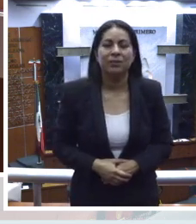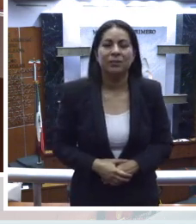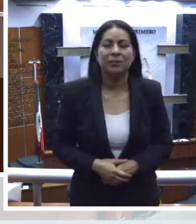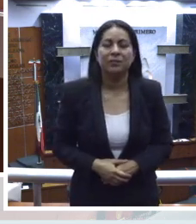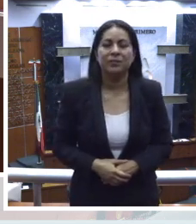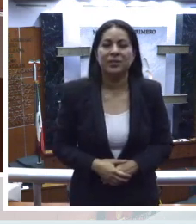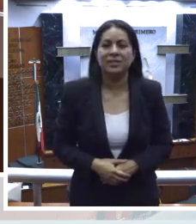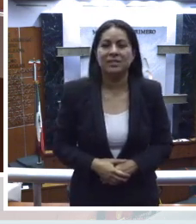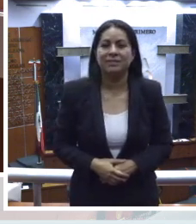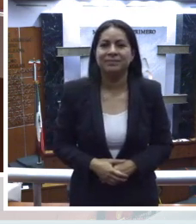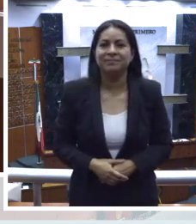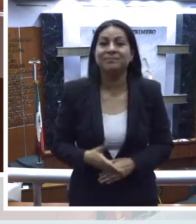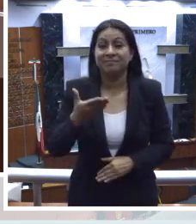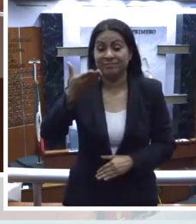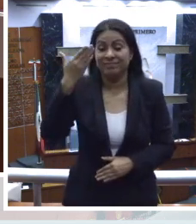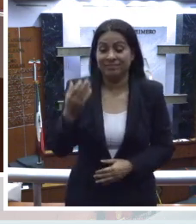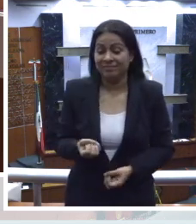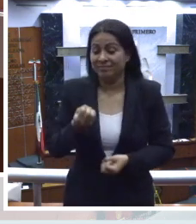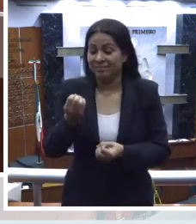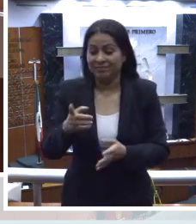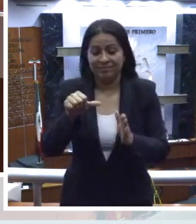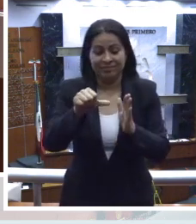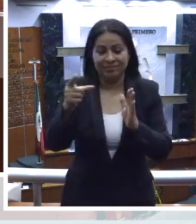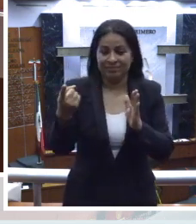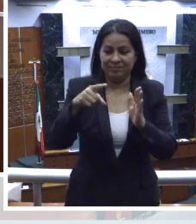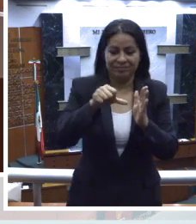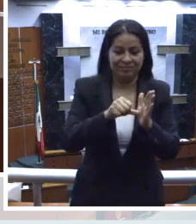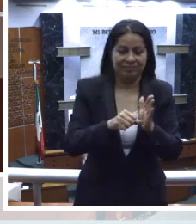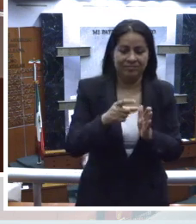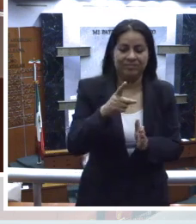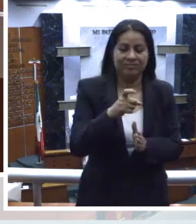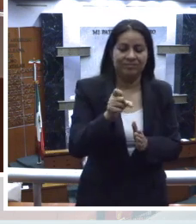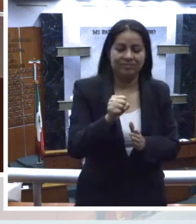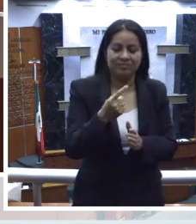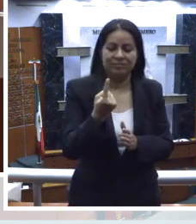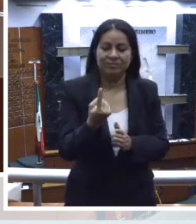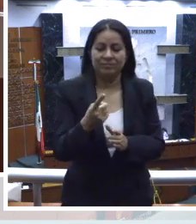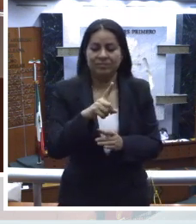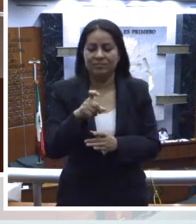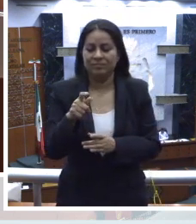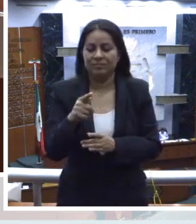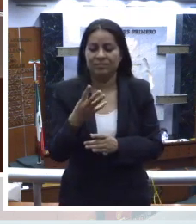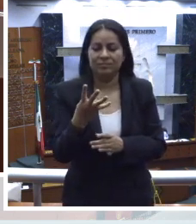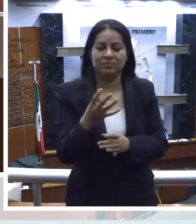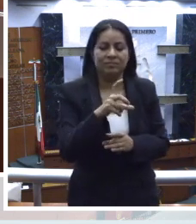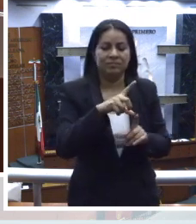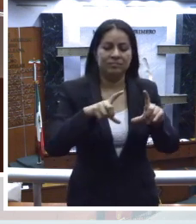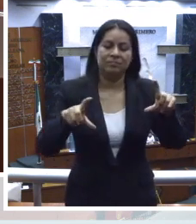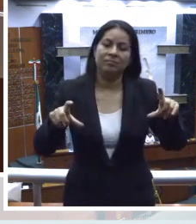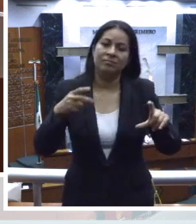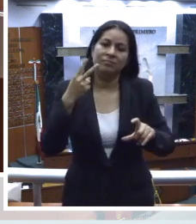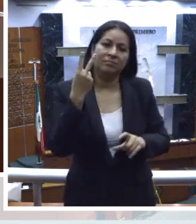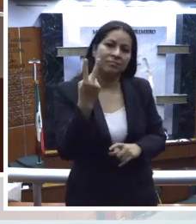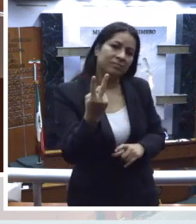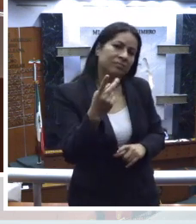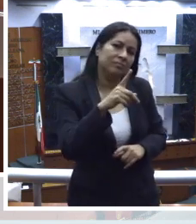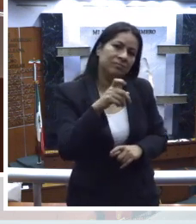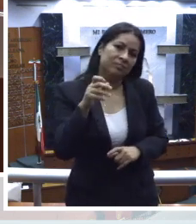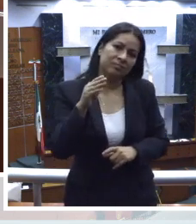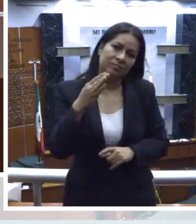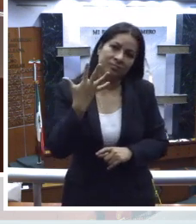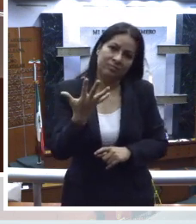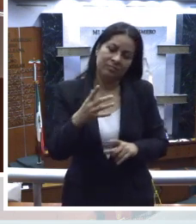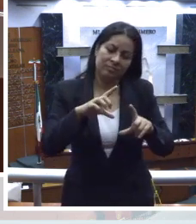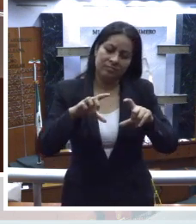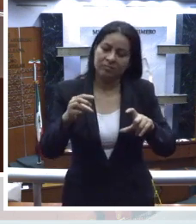por lo antes expuestos y con fundamento en el artículo 161, 174 fracción segunda, 195